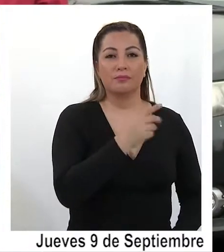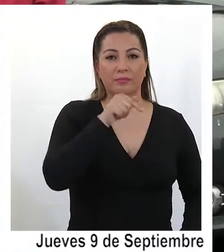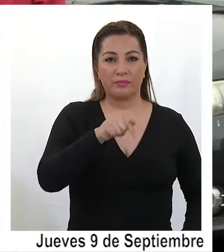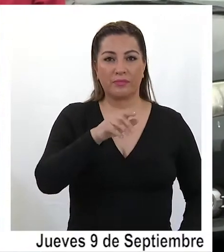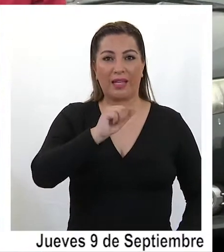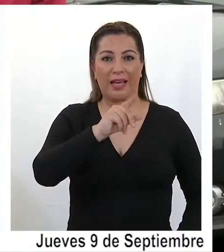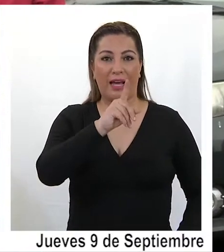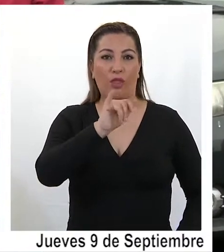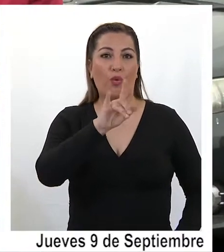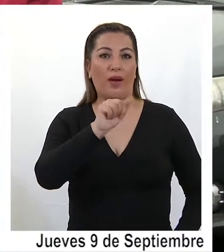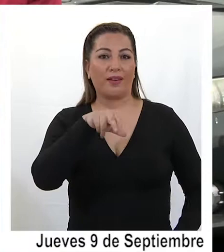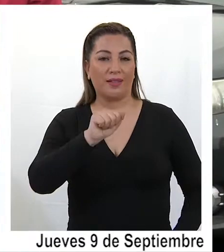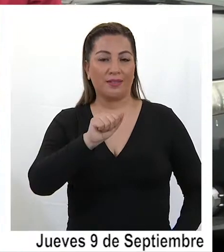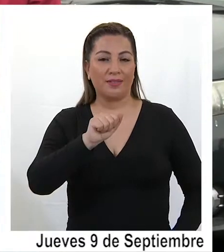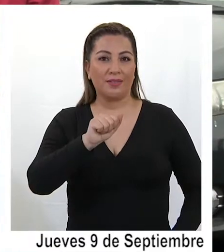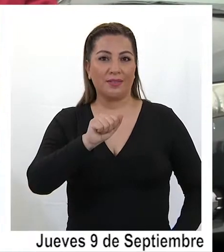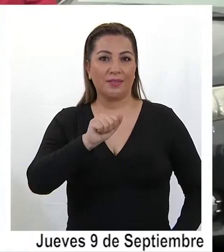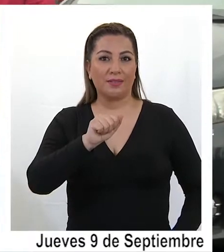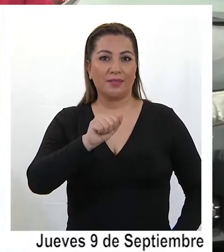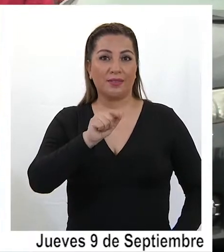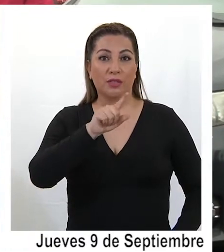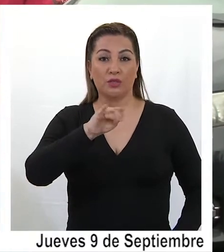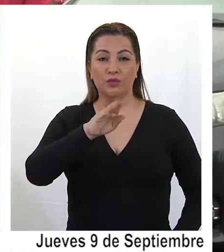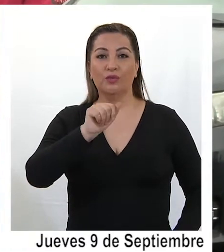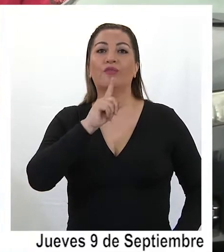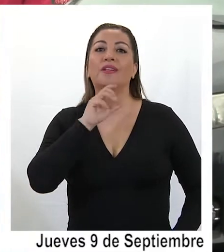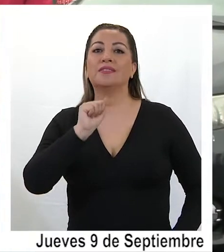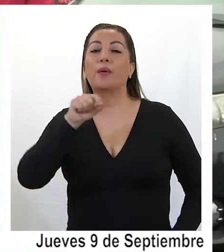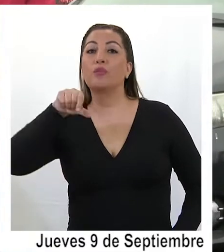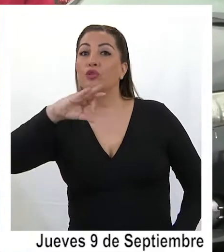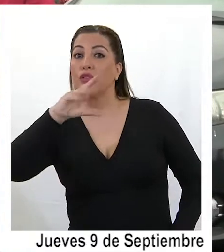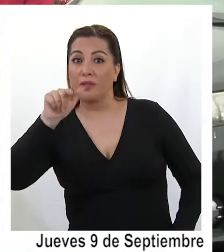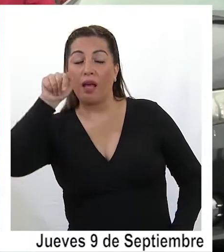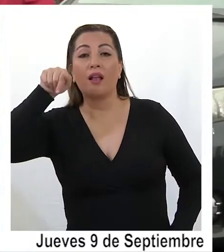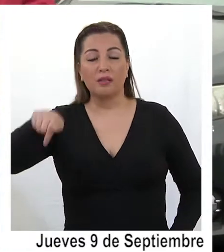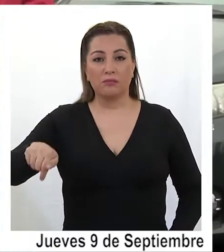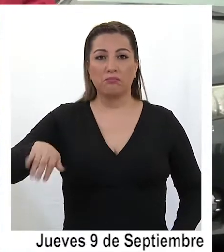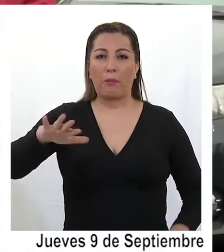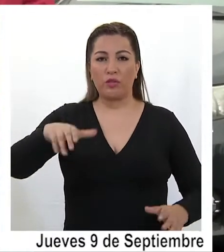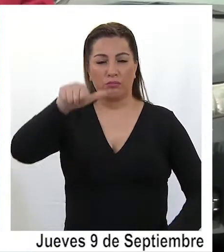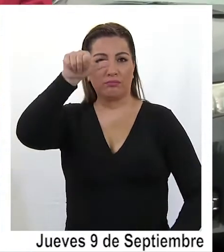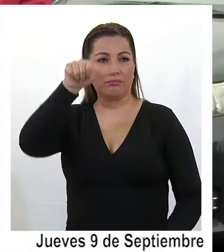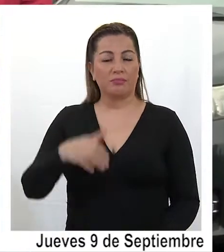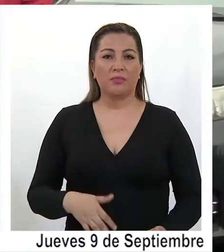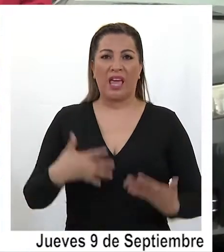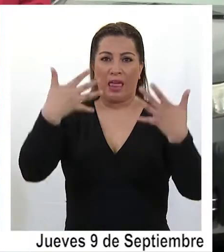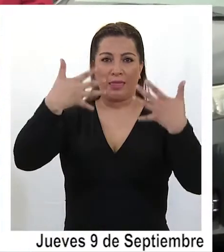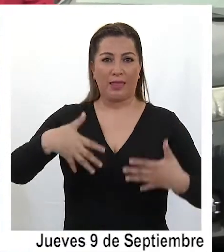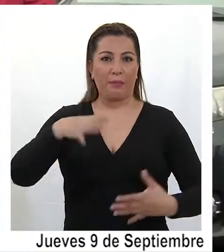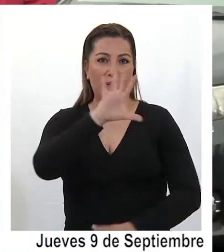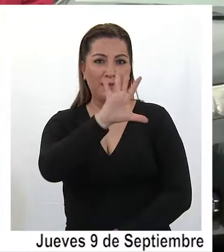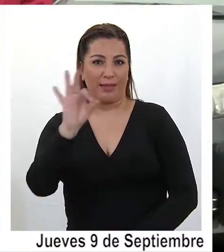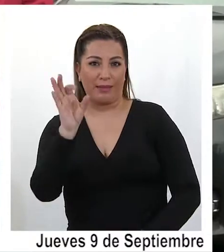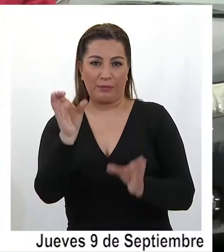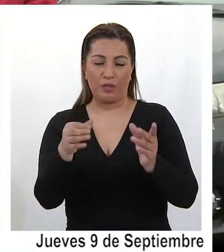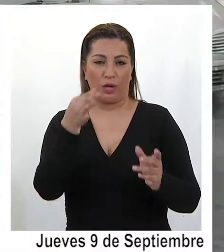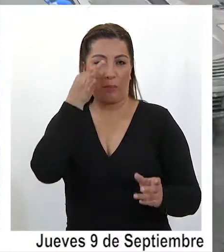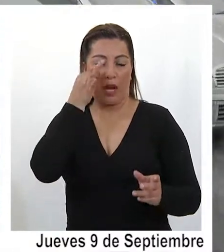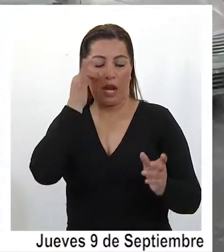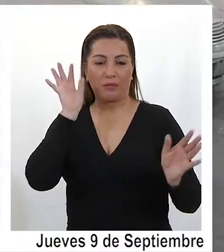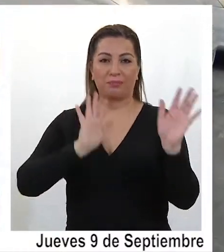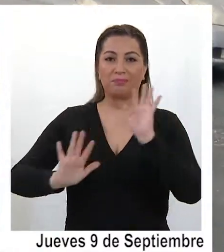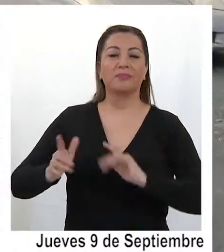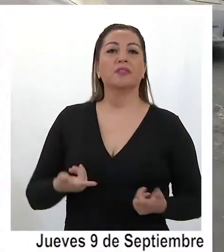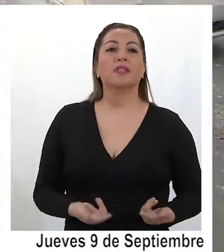.subastaduanera.cl, son del orden de las 10.500 personas aproximadamente.